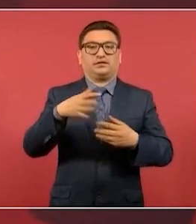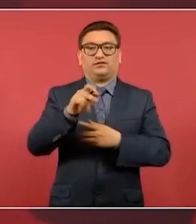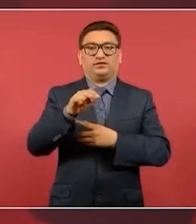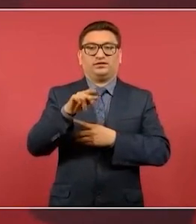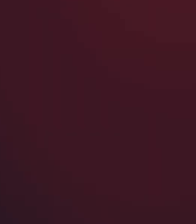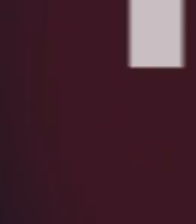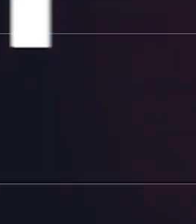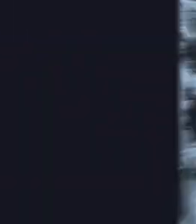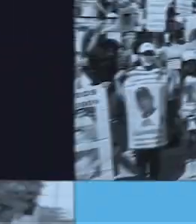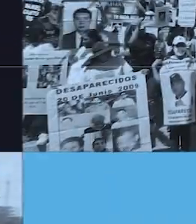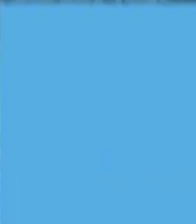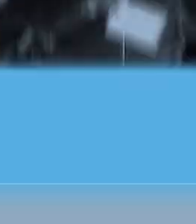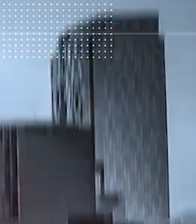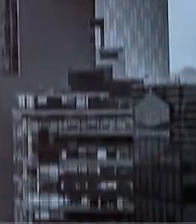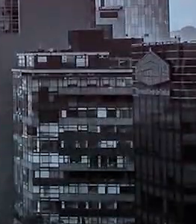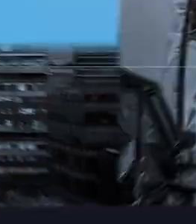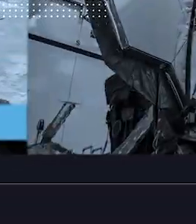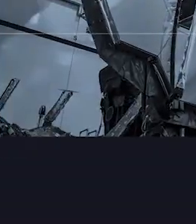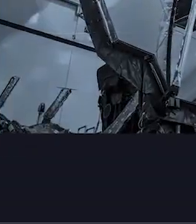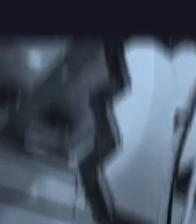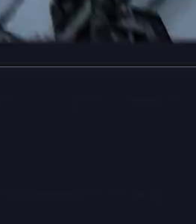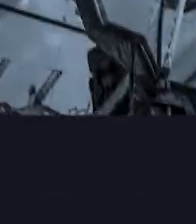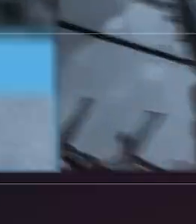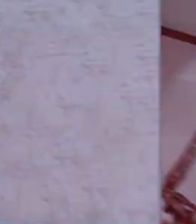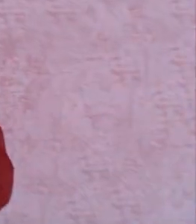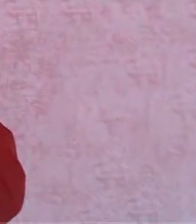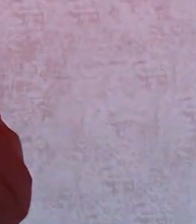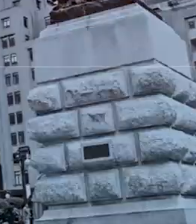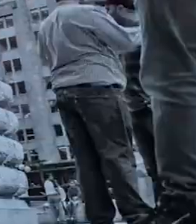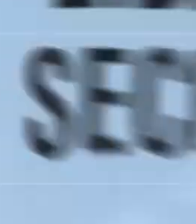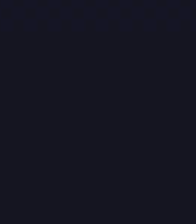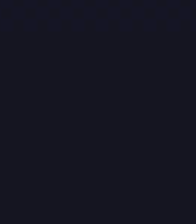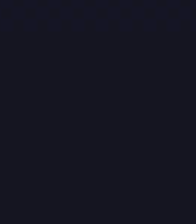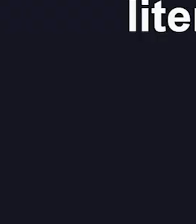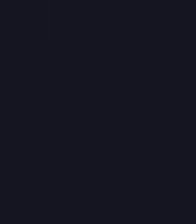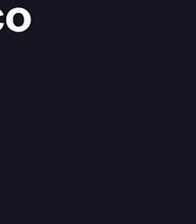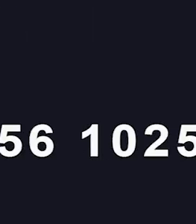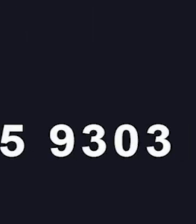fentanilo. Con información de Literal México